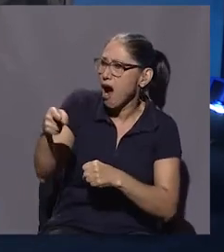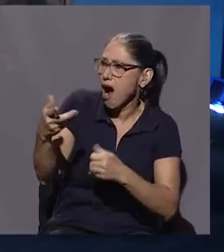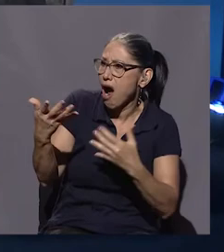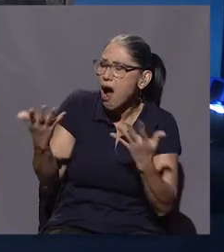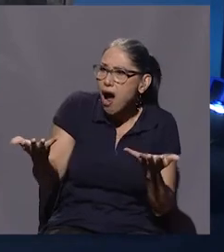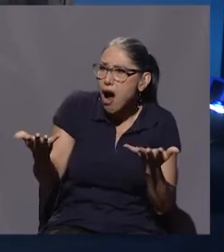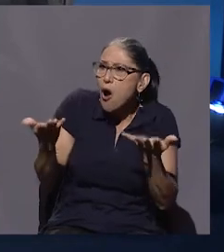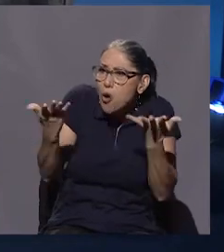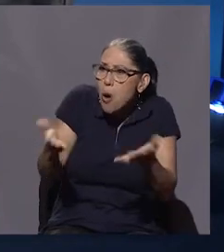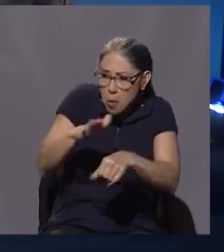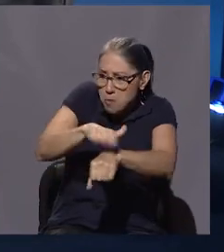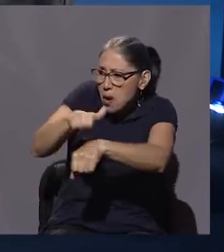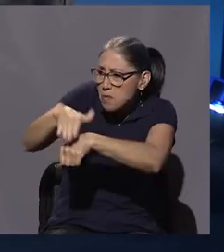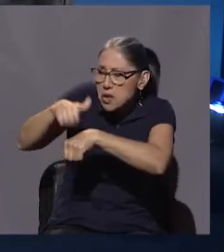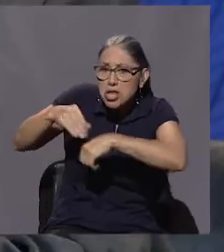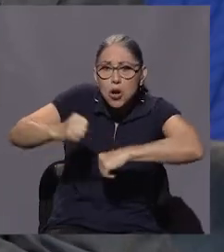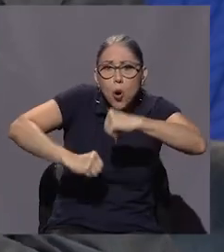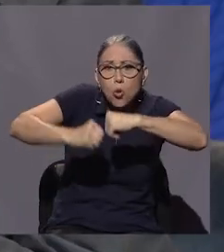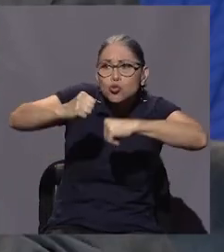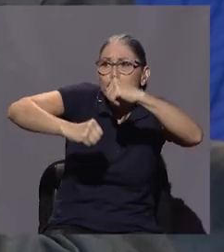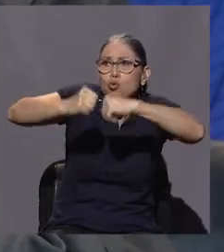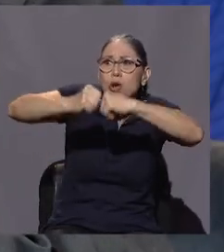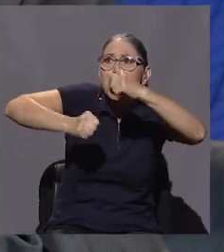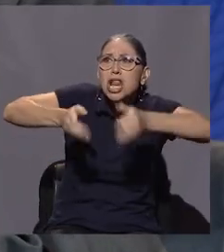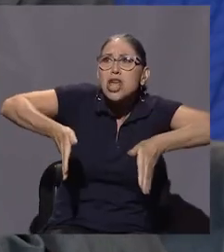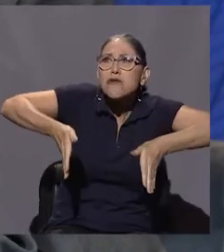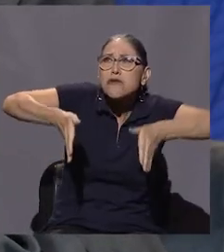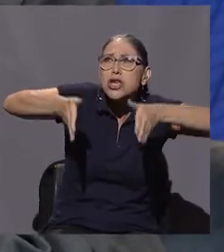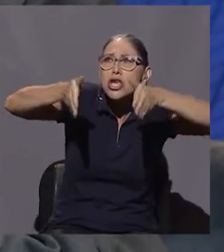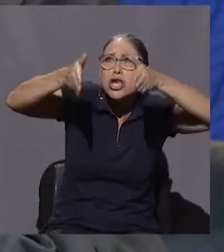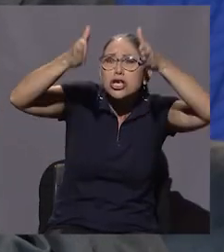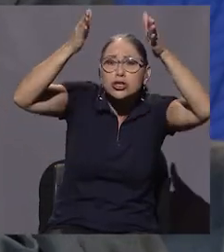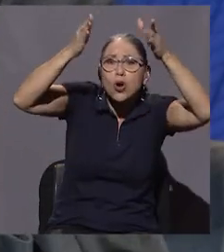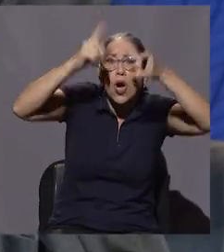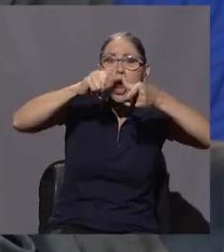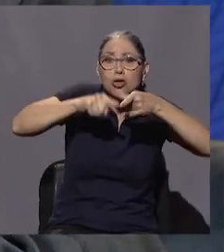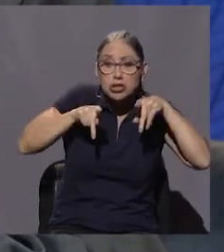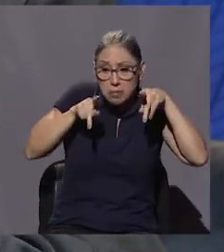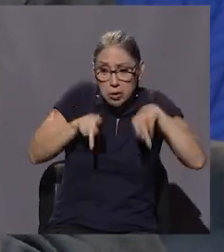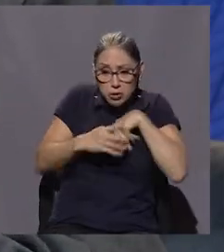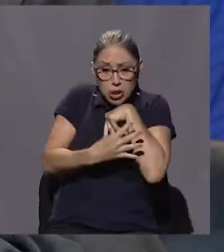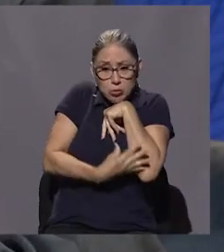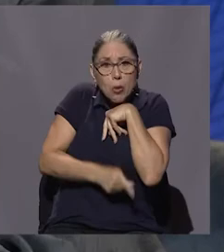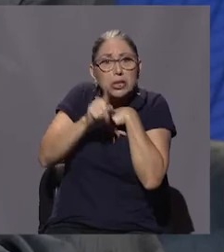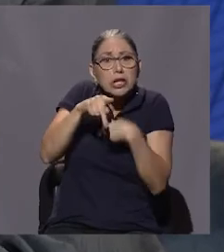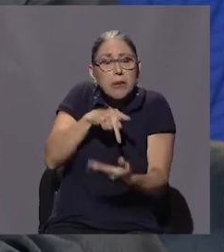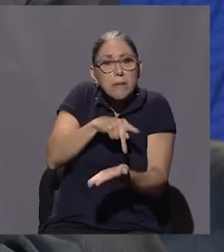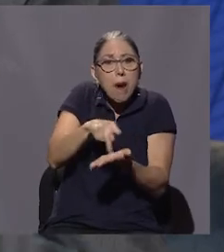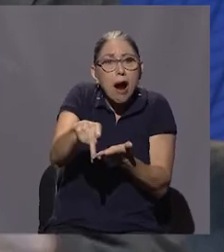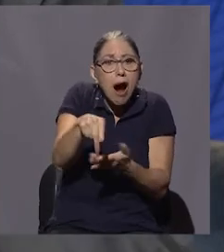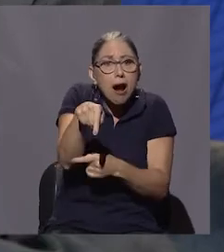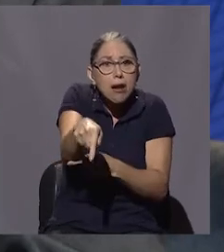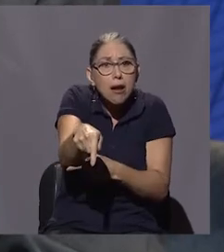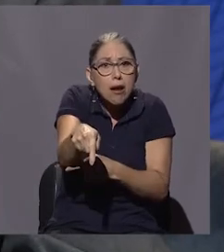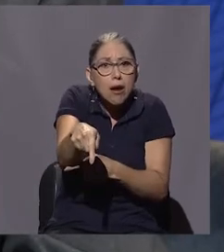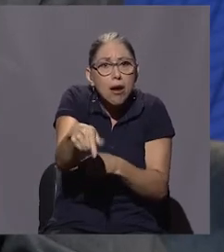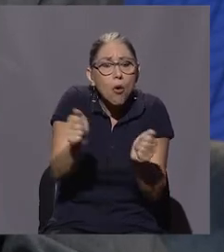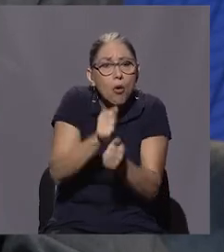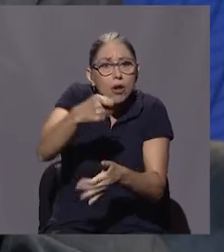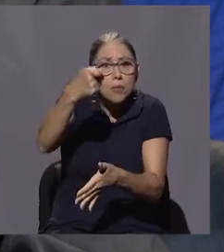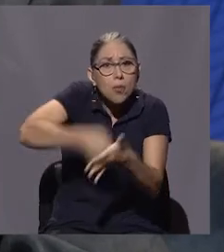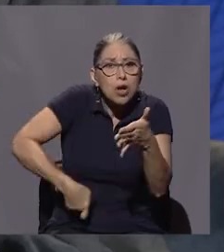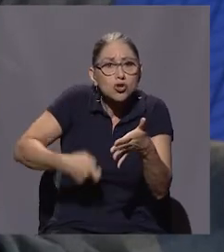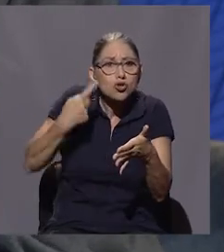los vecinos de la calle van a tener que pagarle la calle que destruyen construyendo edificios de lujo ahí en Pavas.